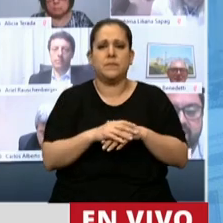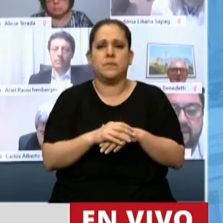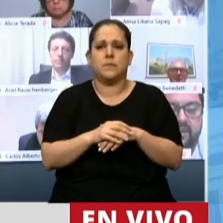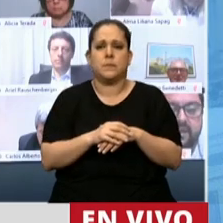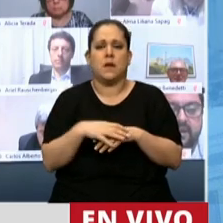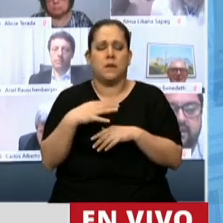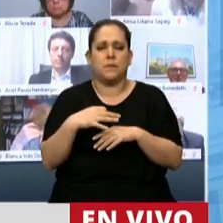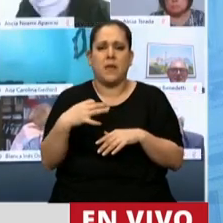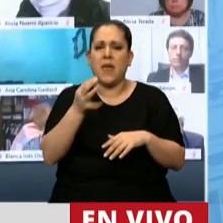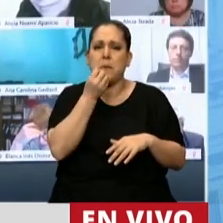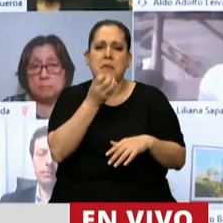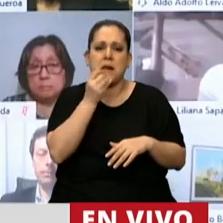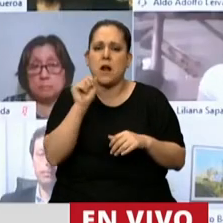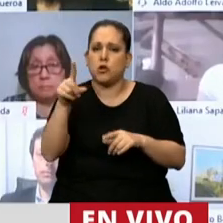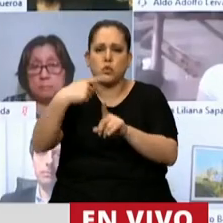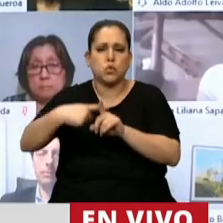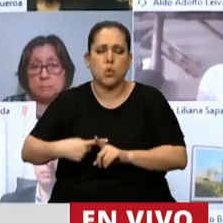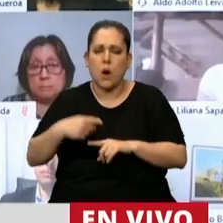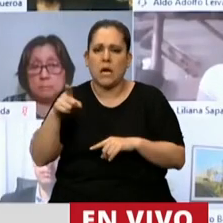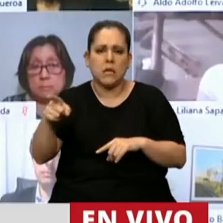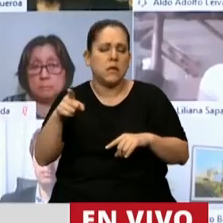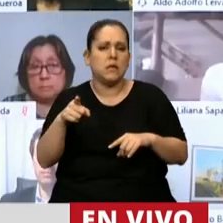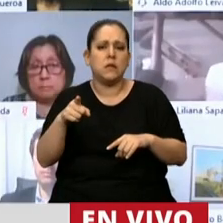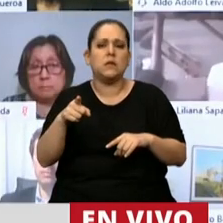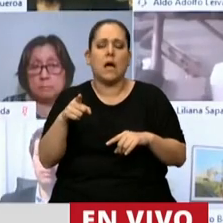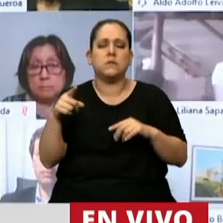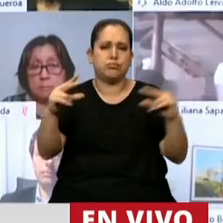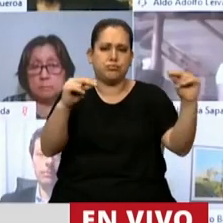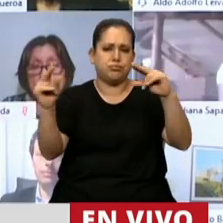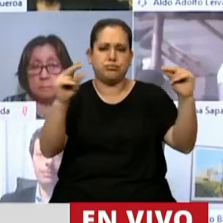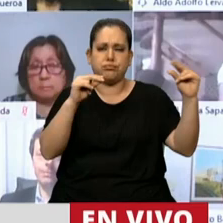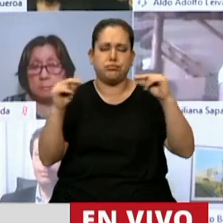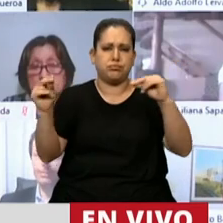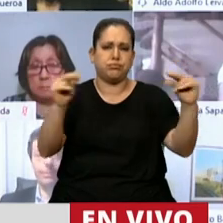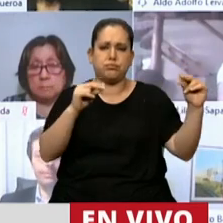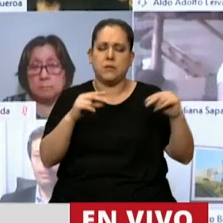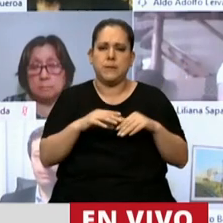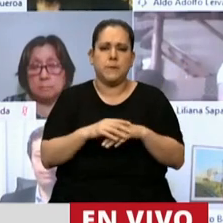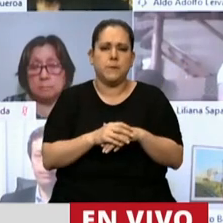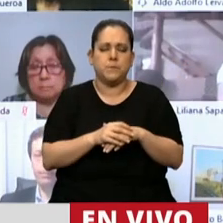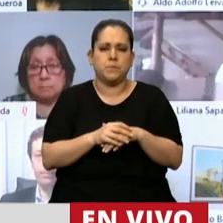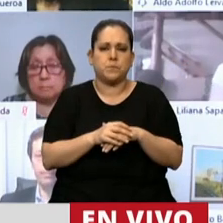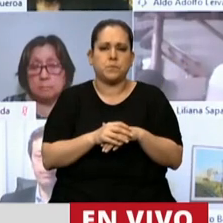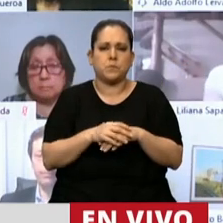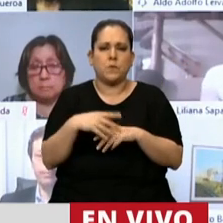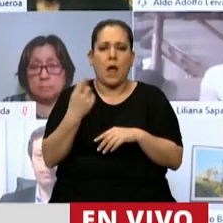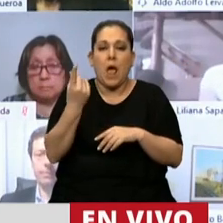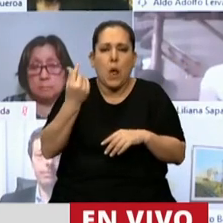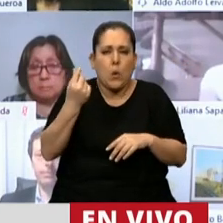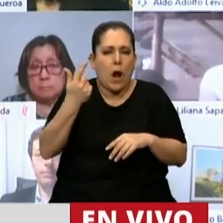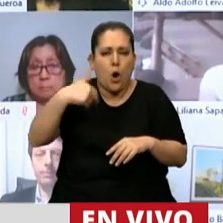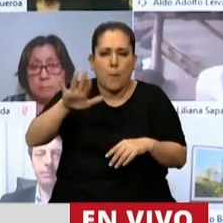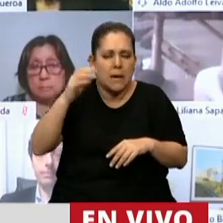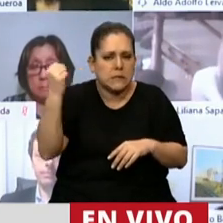todas. Si tenemos algo de esto, el valor más importante